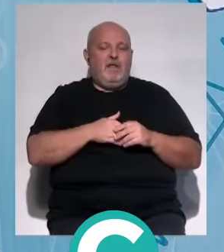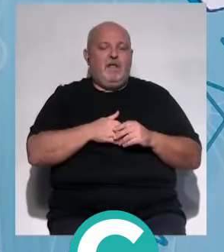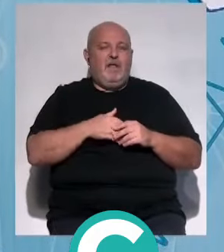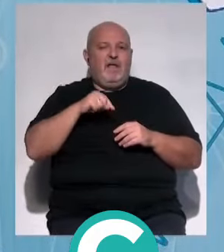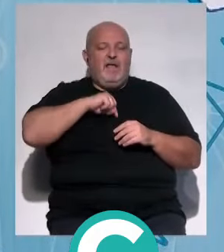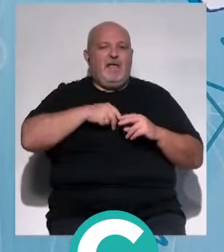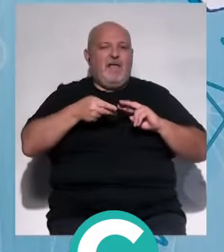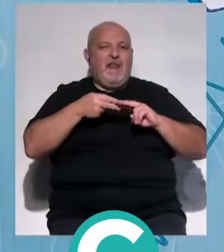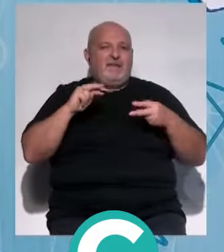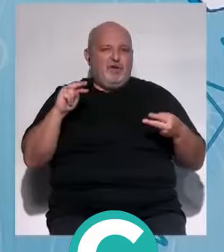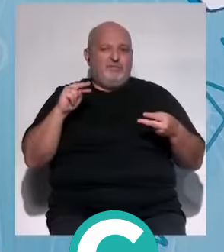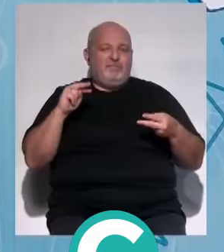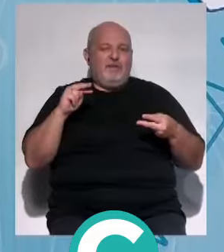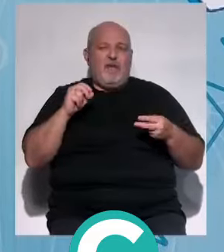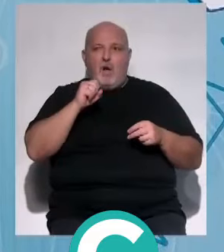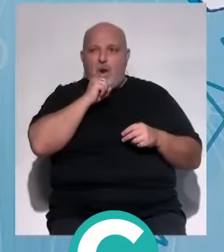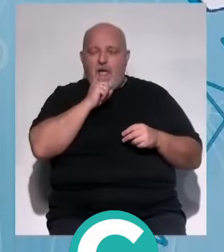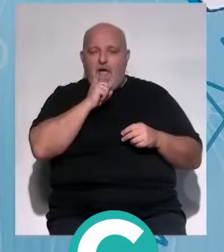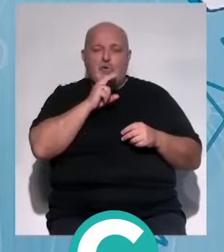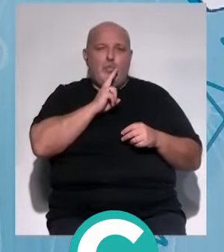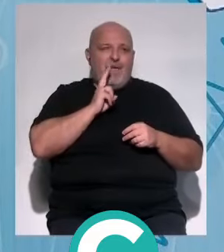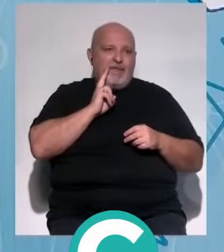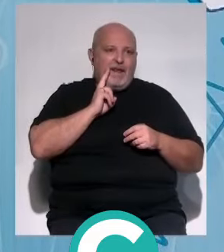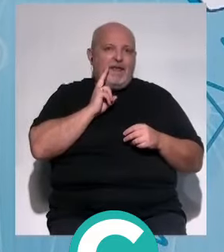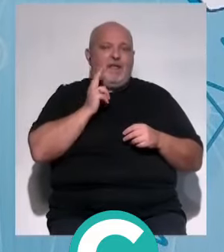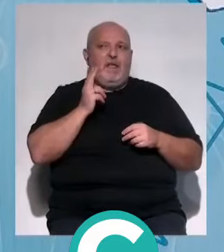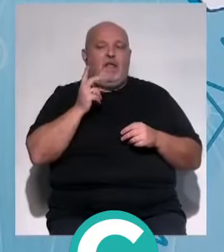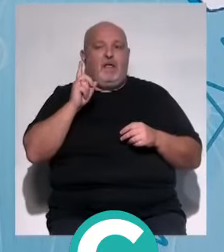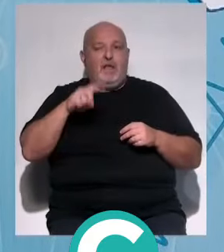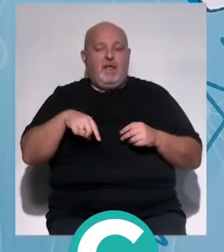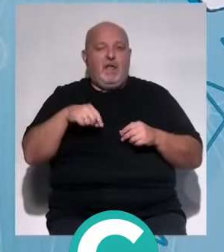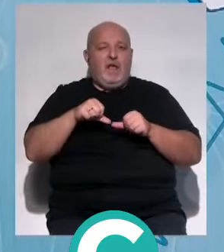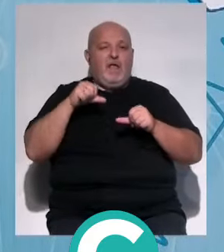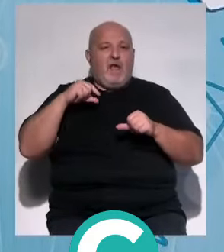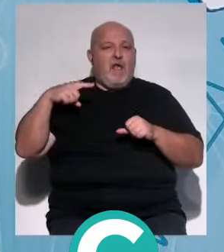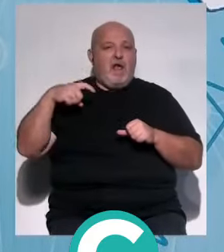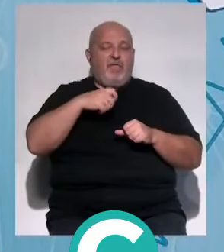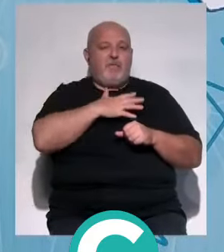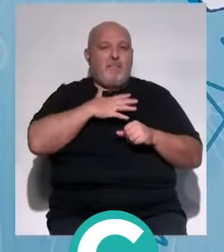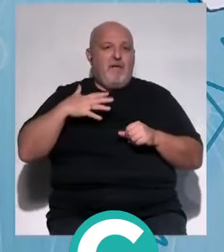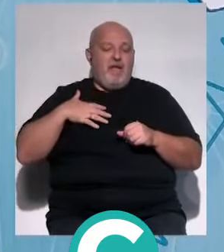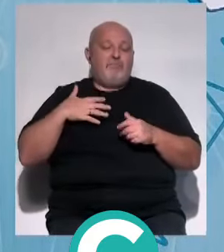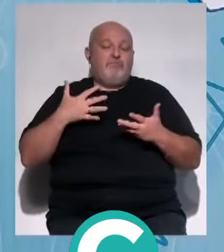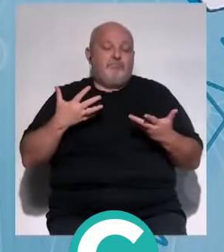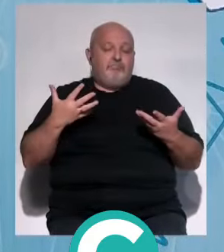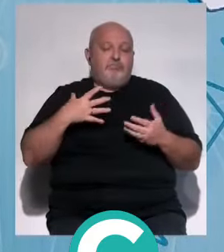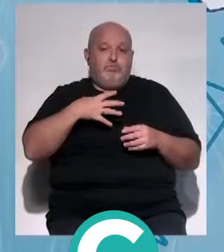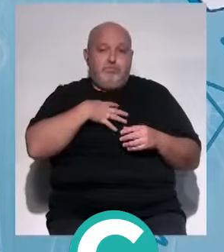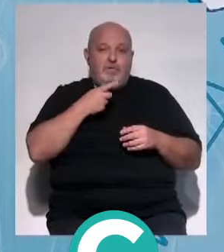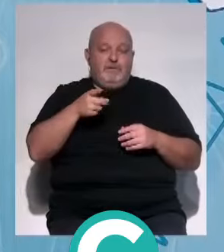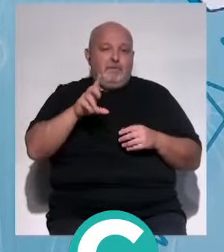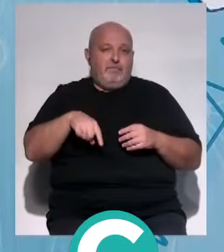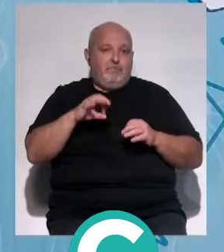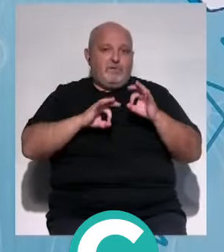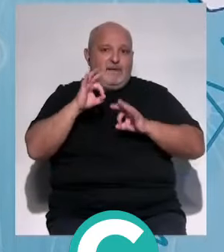el componente genético. Si tu abuela, tu madre también han sido pacientes de cáncer de mama, pues a lo mejor tienes tú más